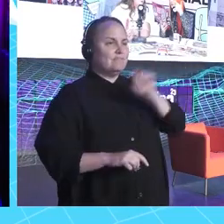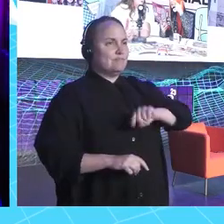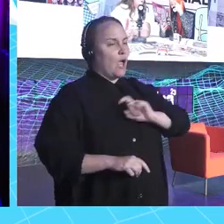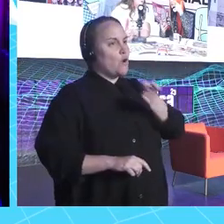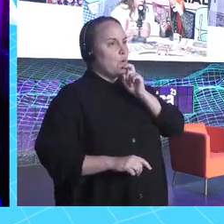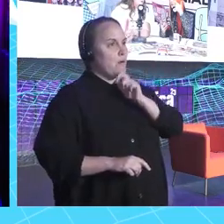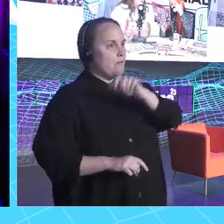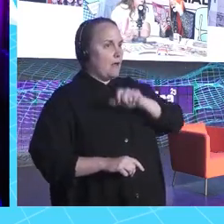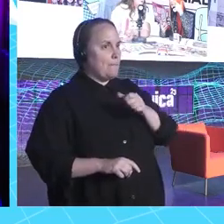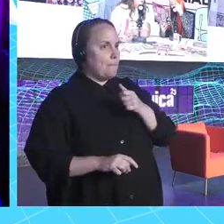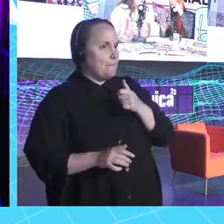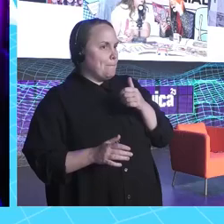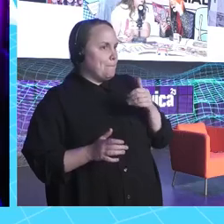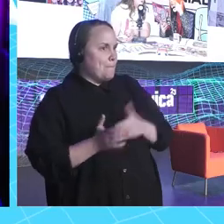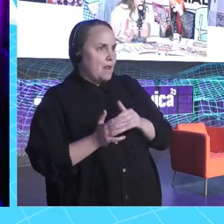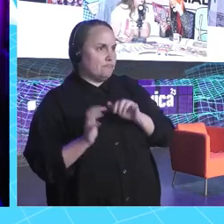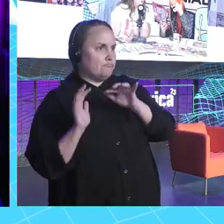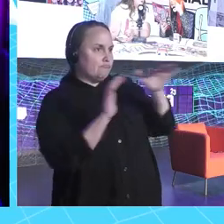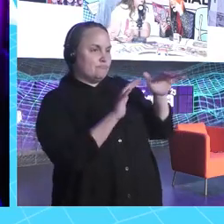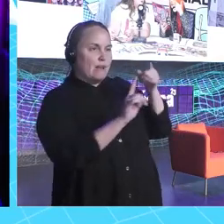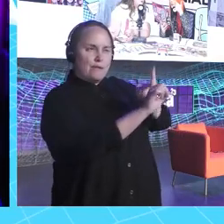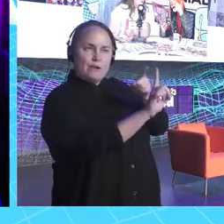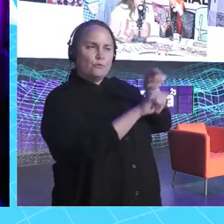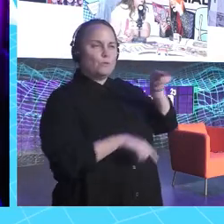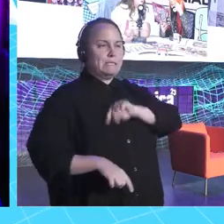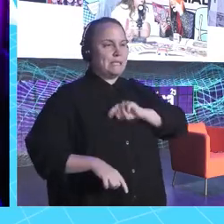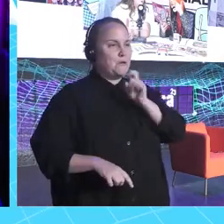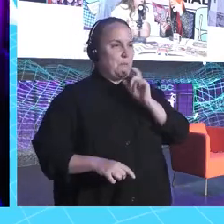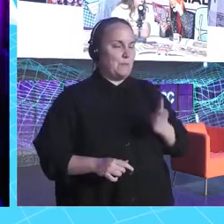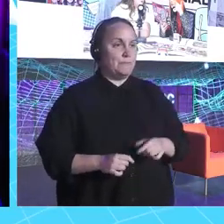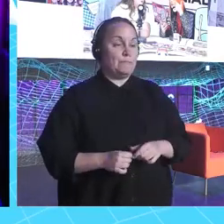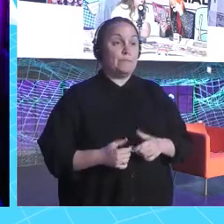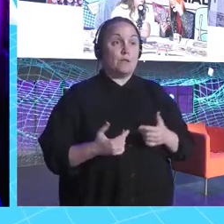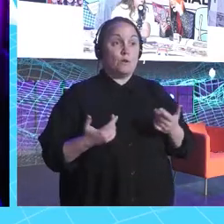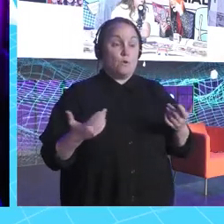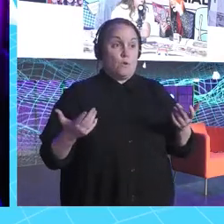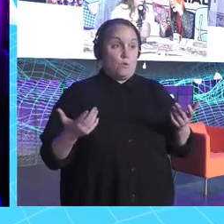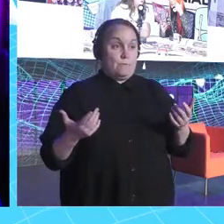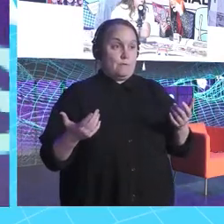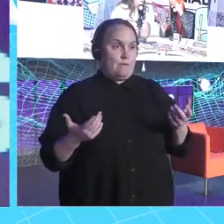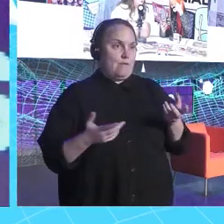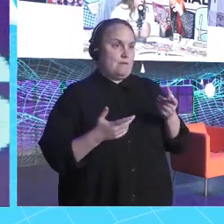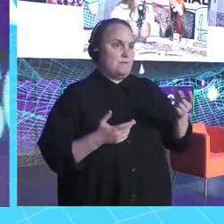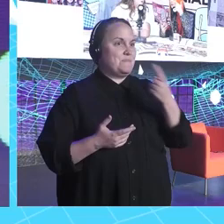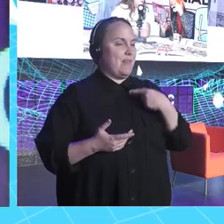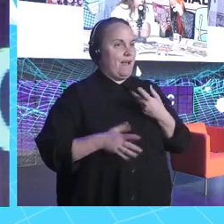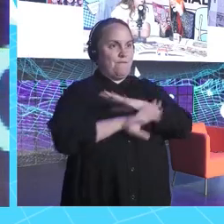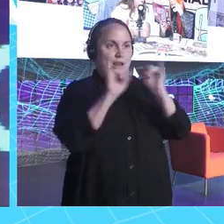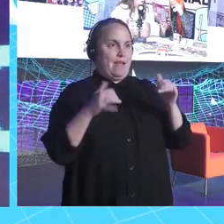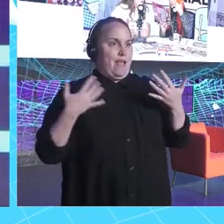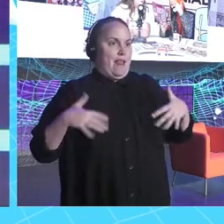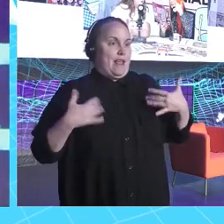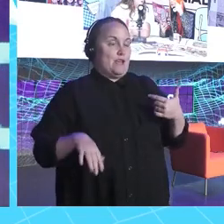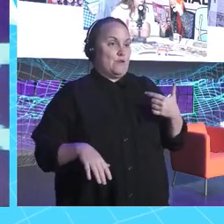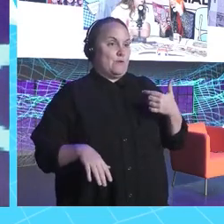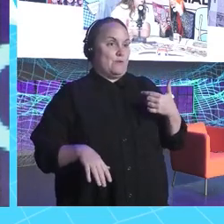para miles de personas que eres ese referente? Bueno, pues no soy... O sea, feliz de que me digas esto. Alegría. Si me ves